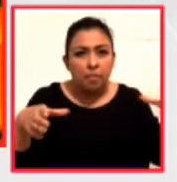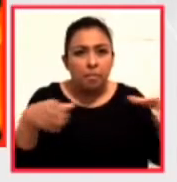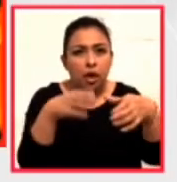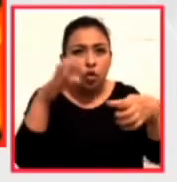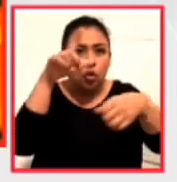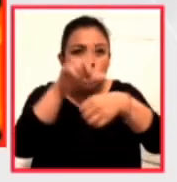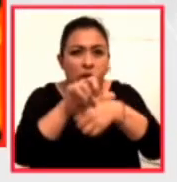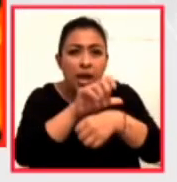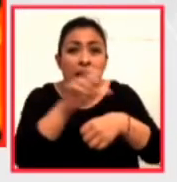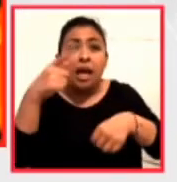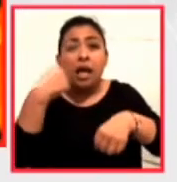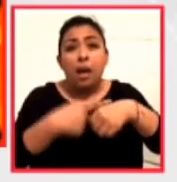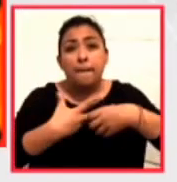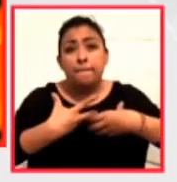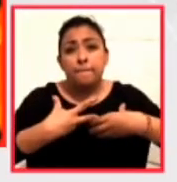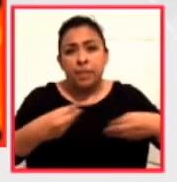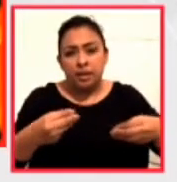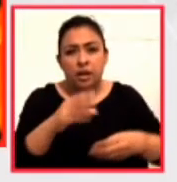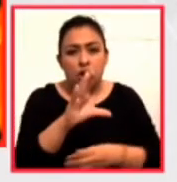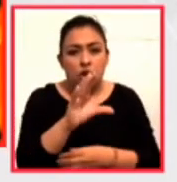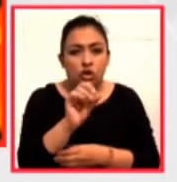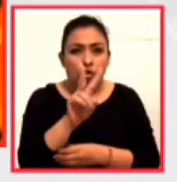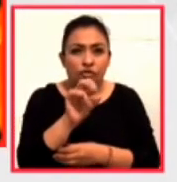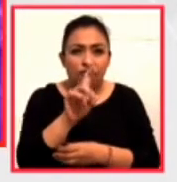ante la pandemia del COVID-19.